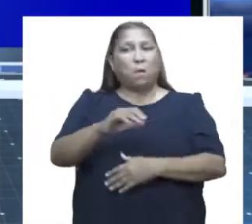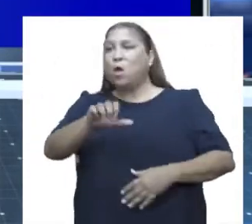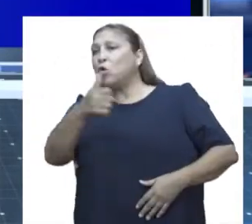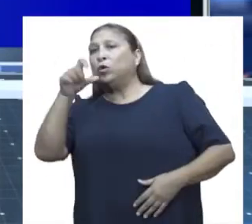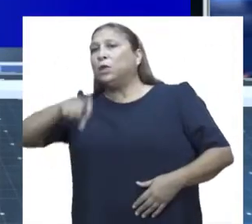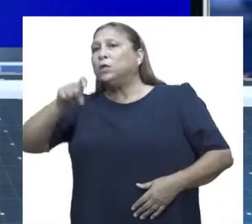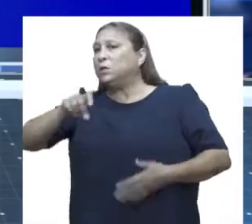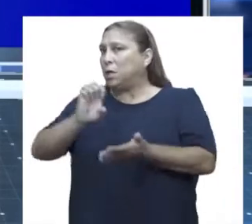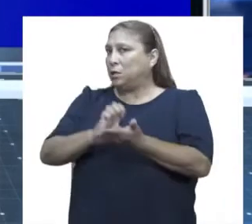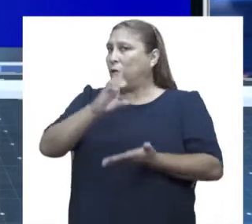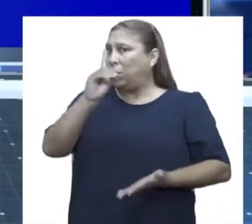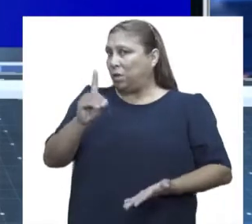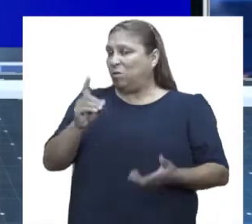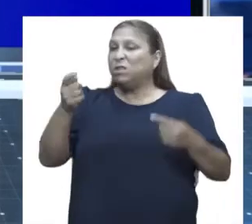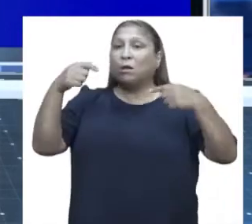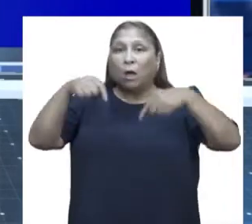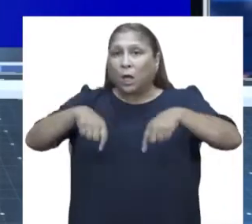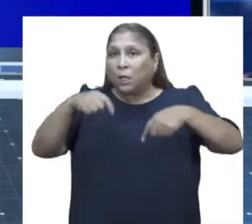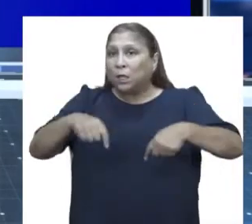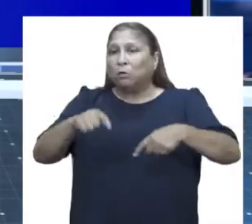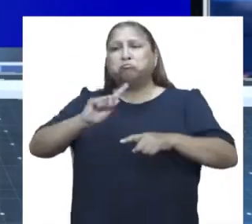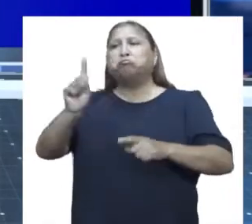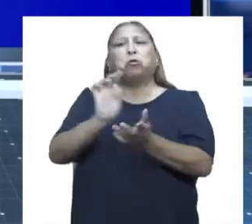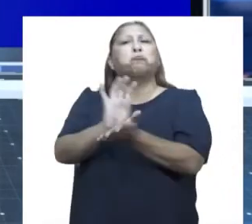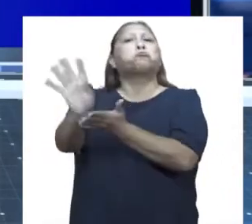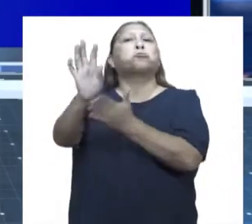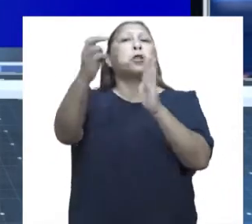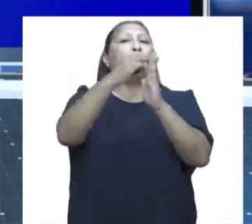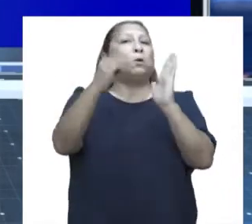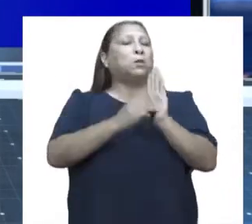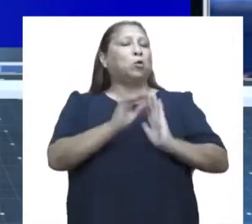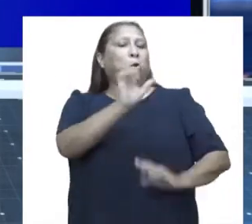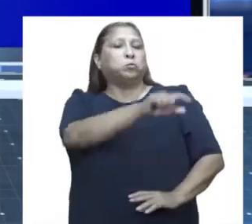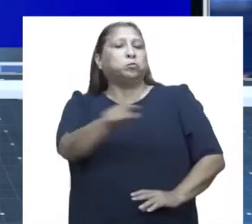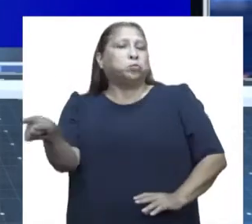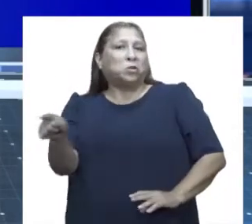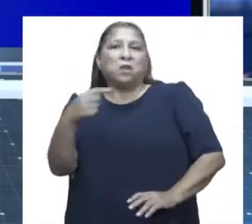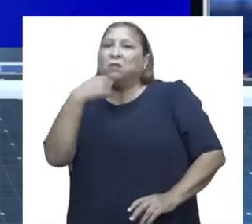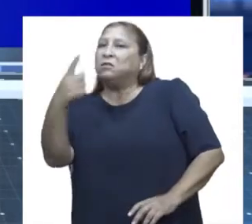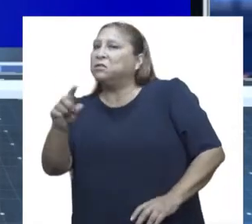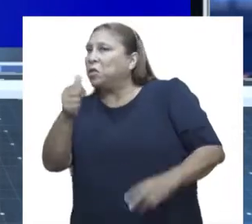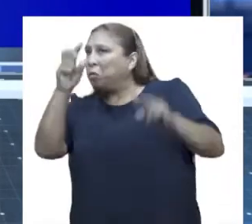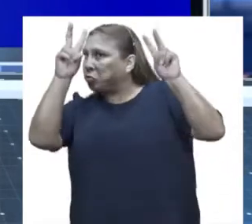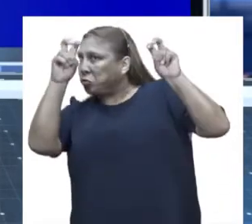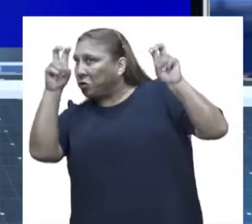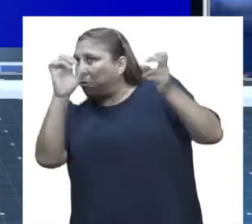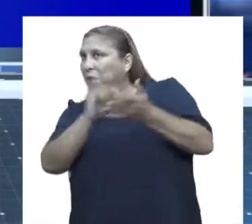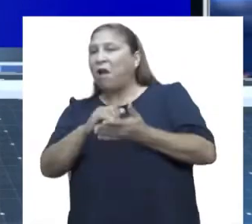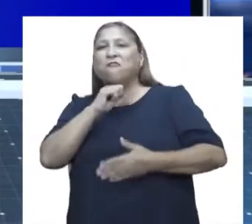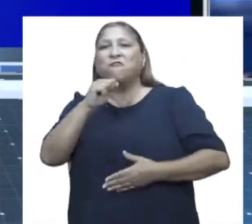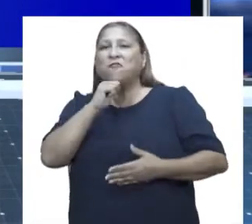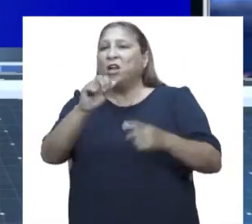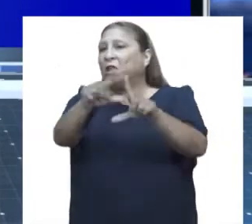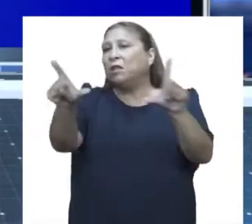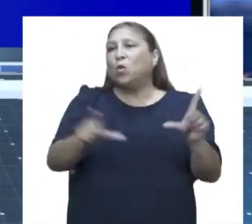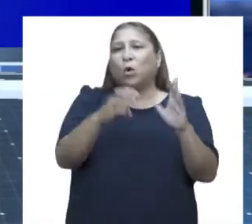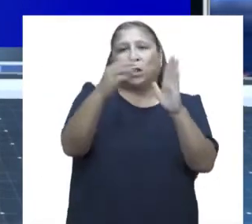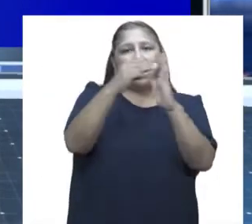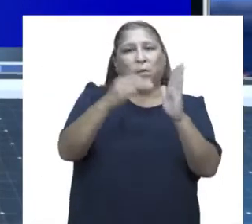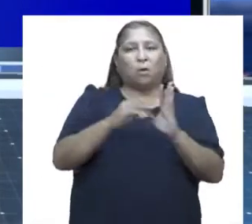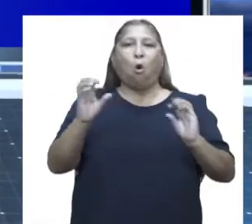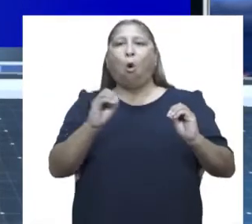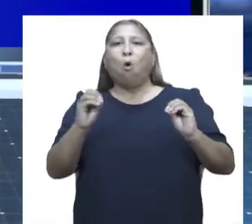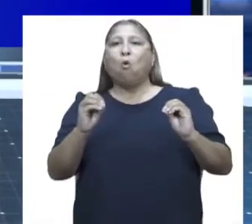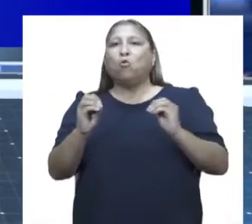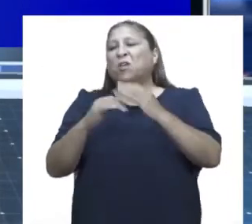necesidades educativas a quienes se les negó la matrícula por su condición, aduciendo, entre otros casos, la falta de vacante o una